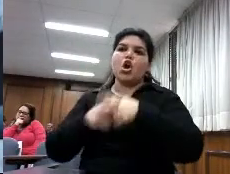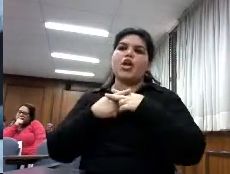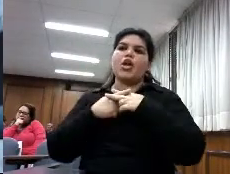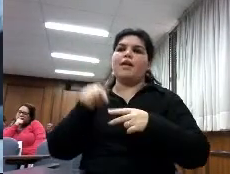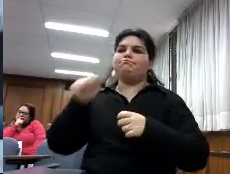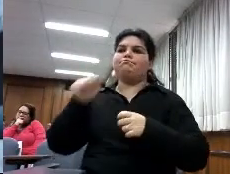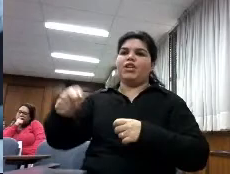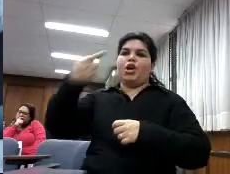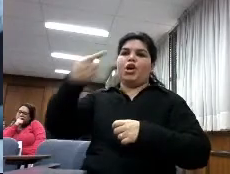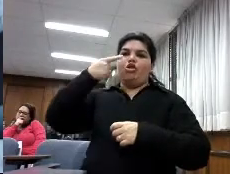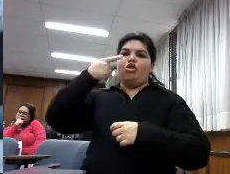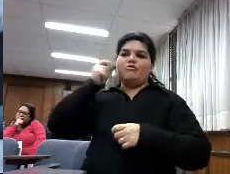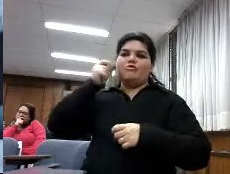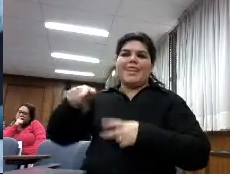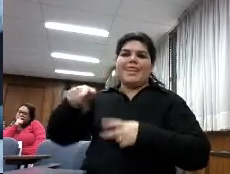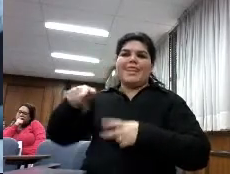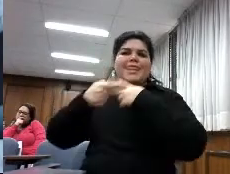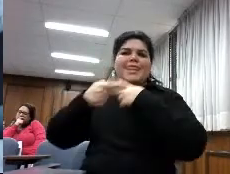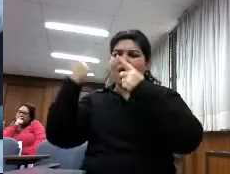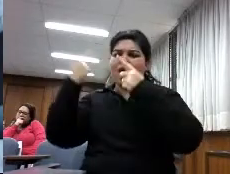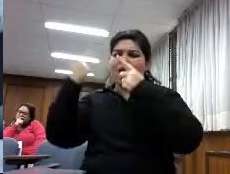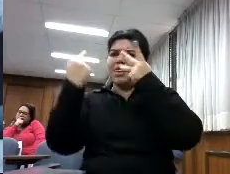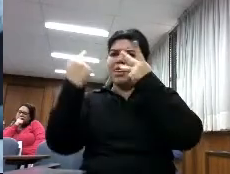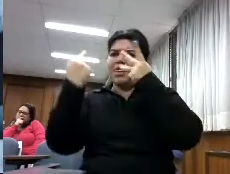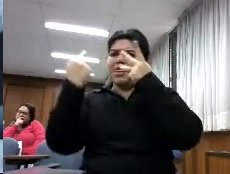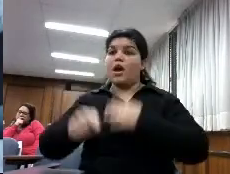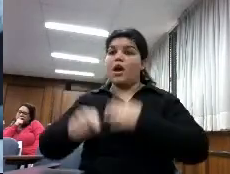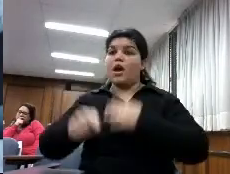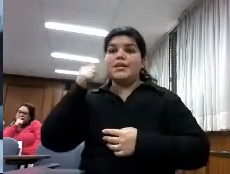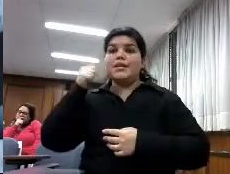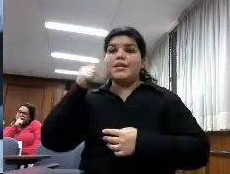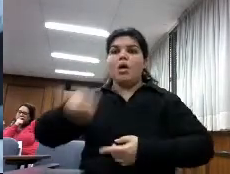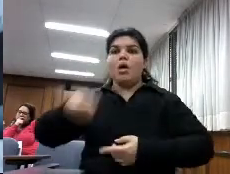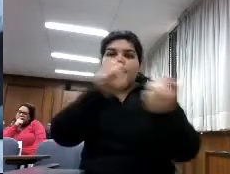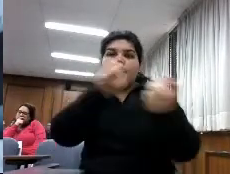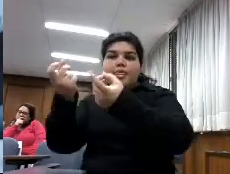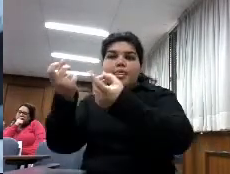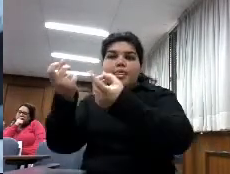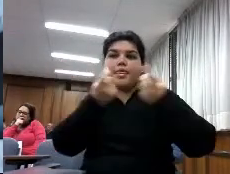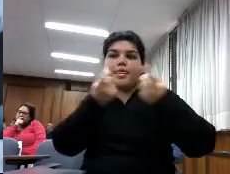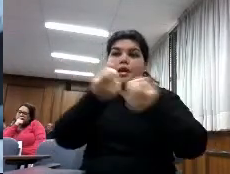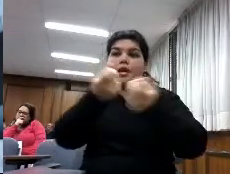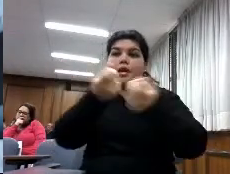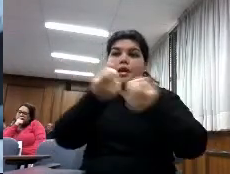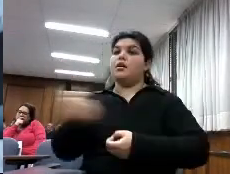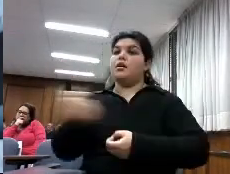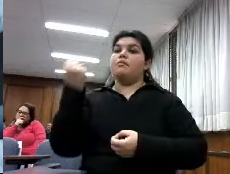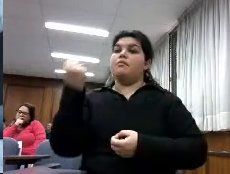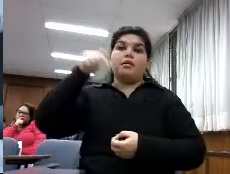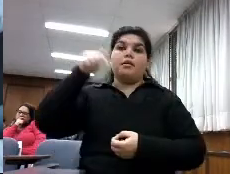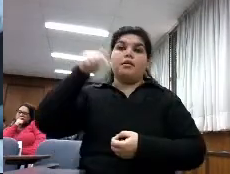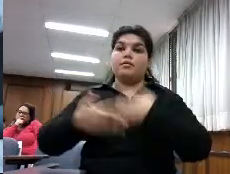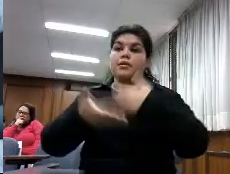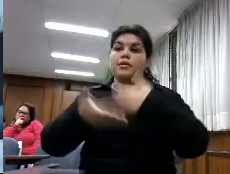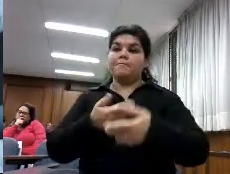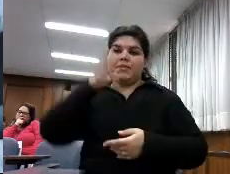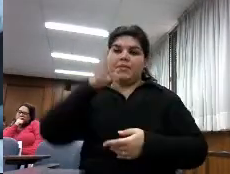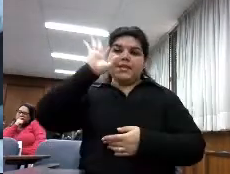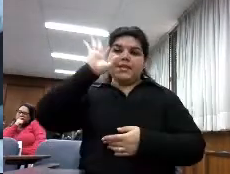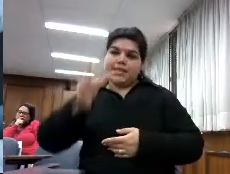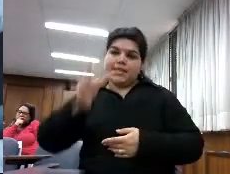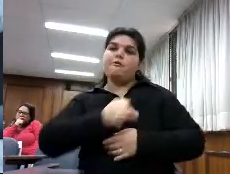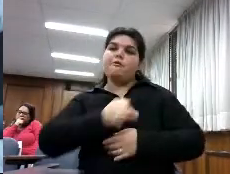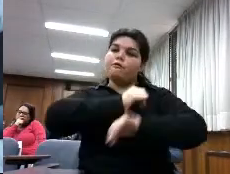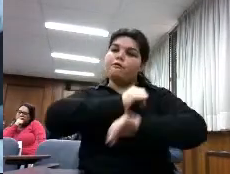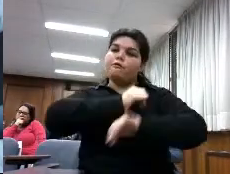transversales y esos conocimientos son muy ricos en nuestra profesión sabemos hacer esas cosas sabemos dónde está la información conocemos